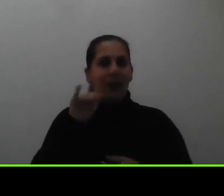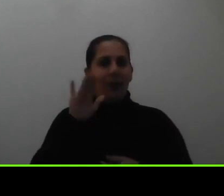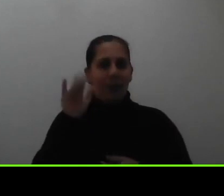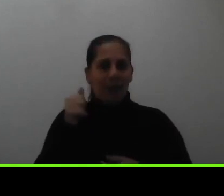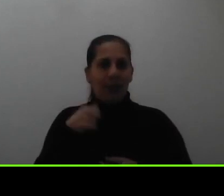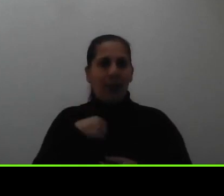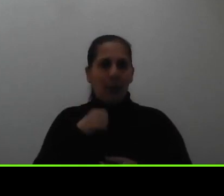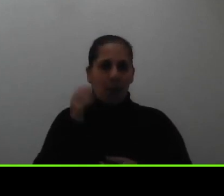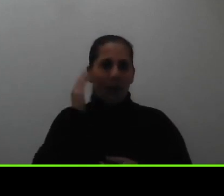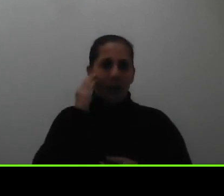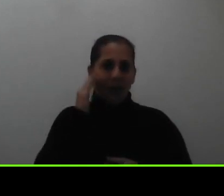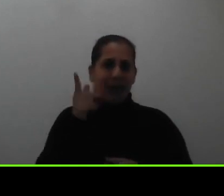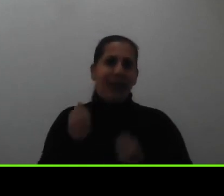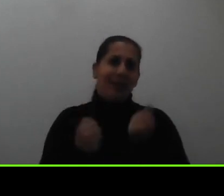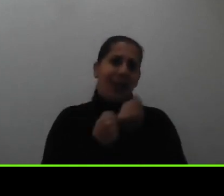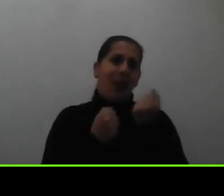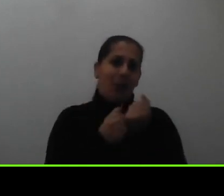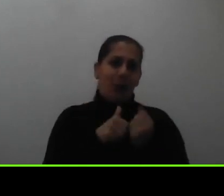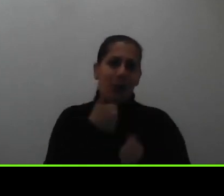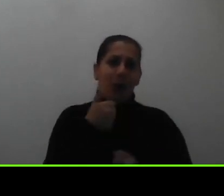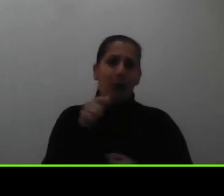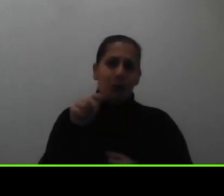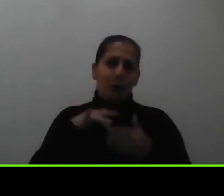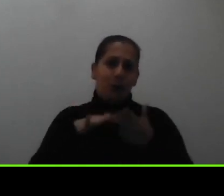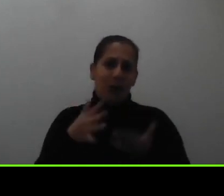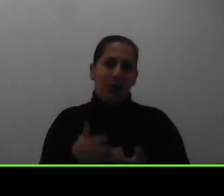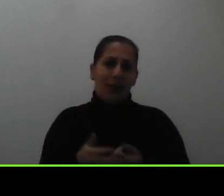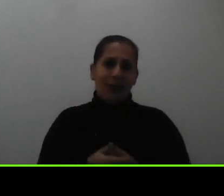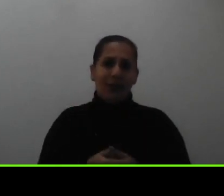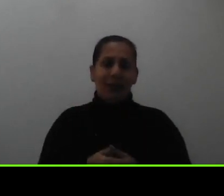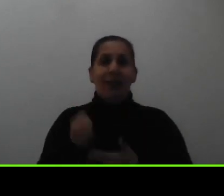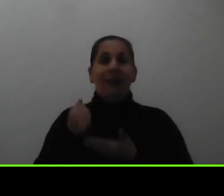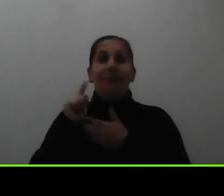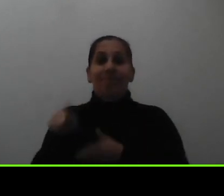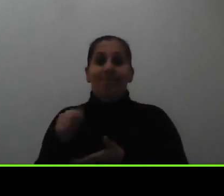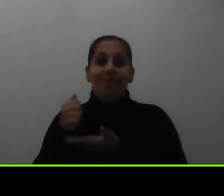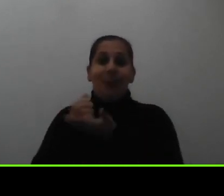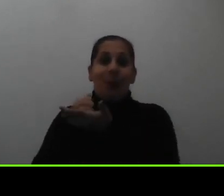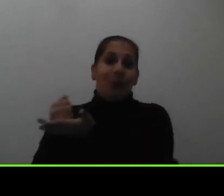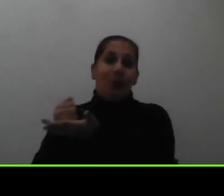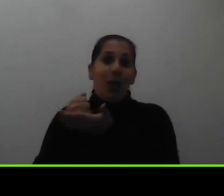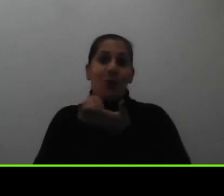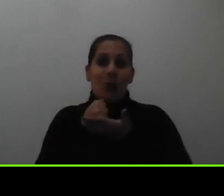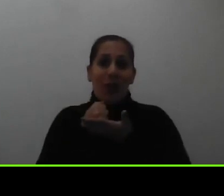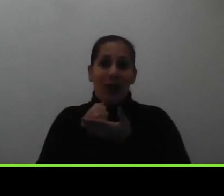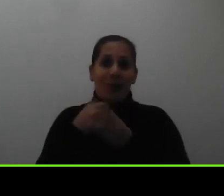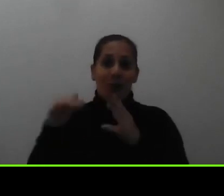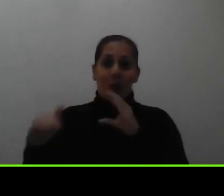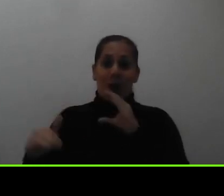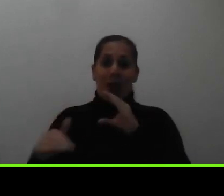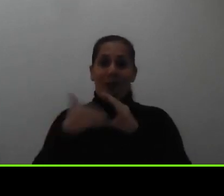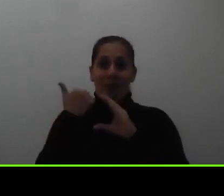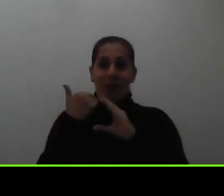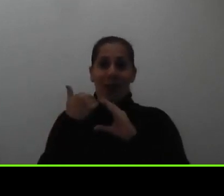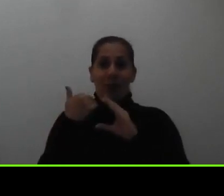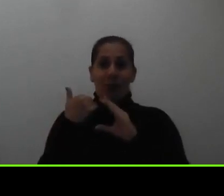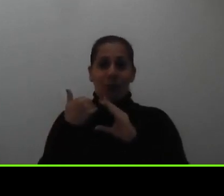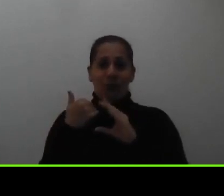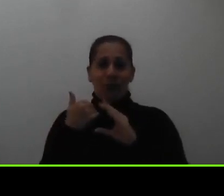también ese apoyo a otros estudiantes que ayudemos en el envío de los correos porque a veces